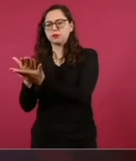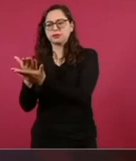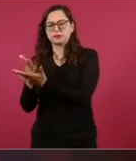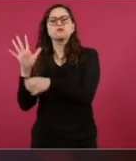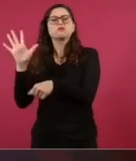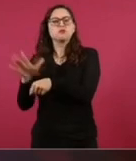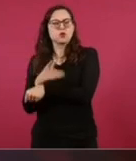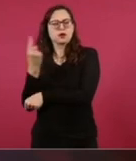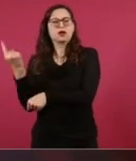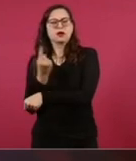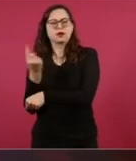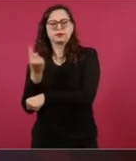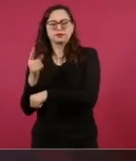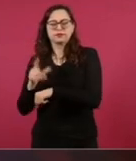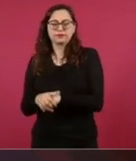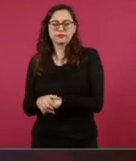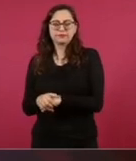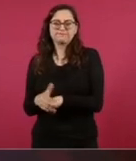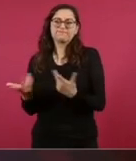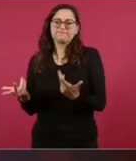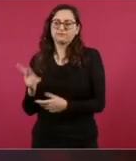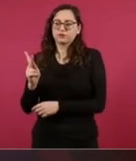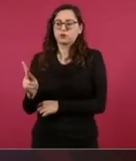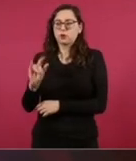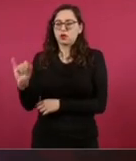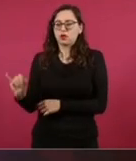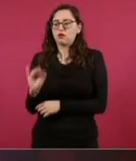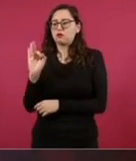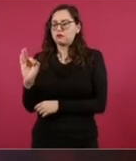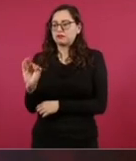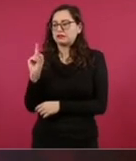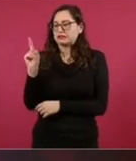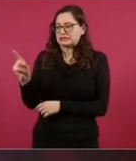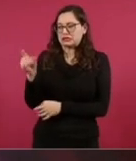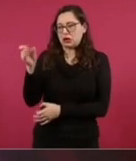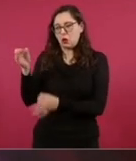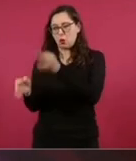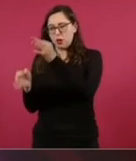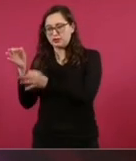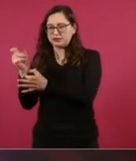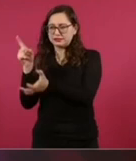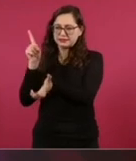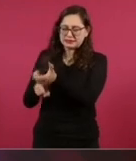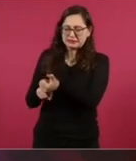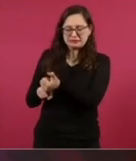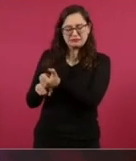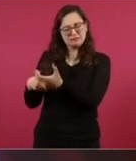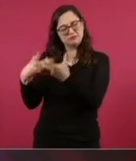Judicial está plagado